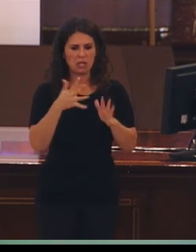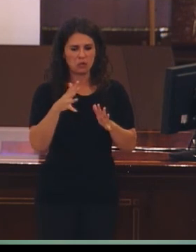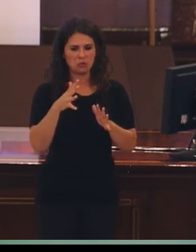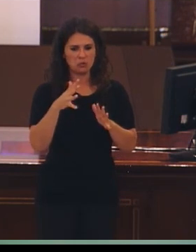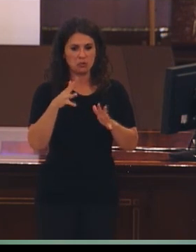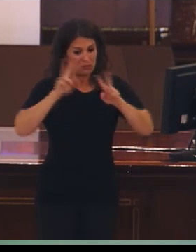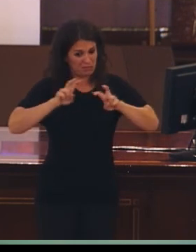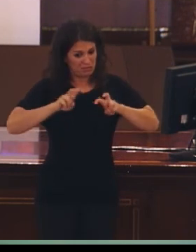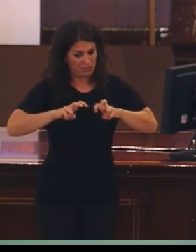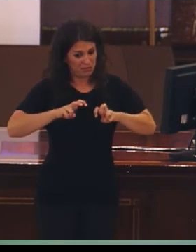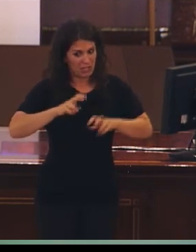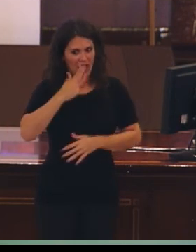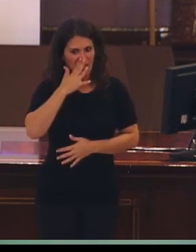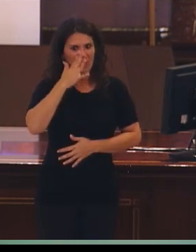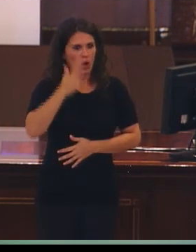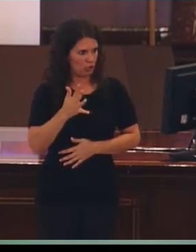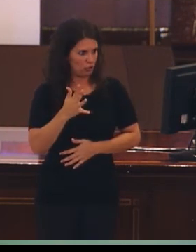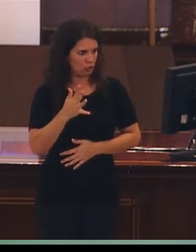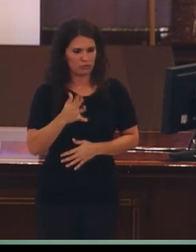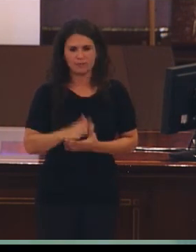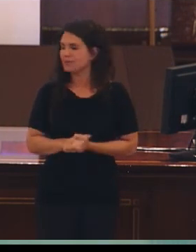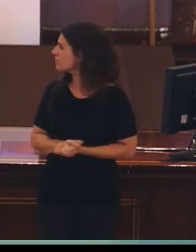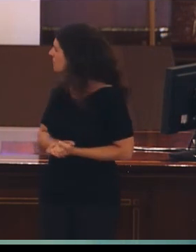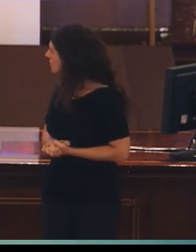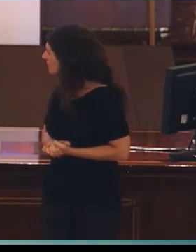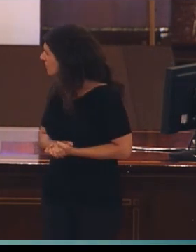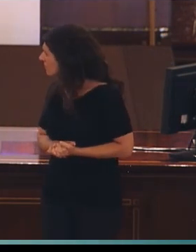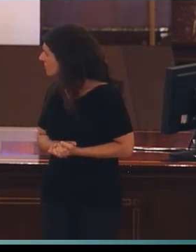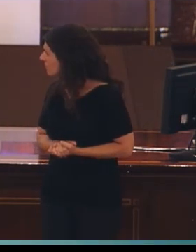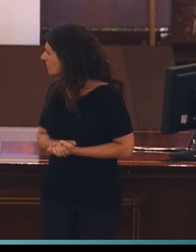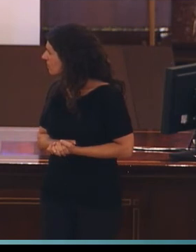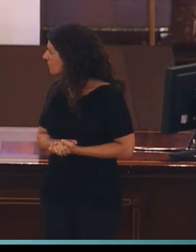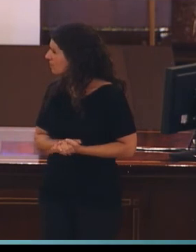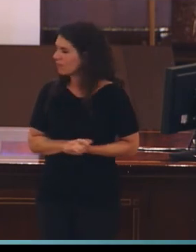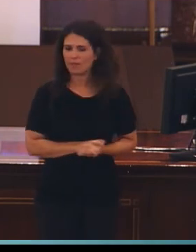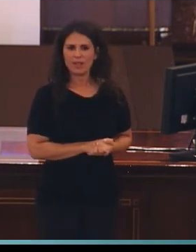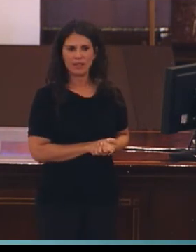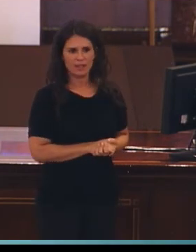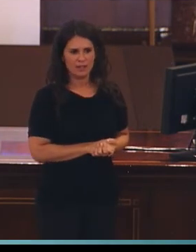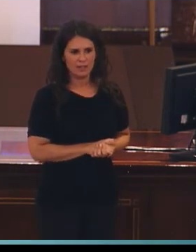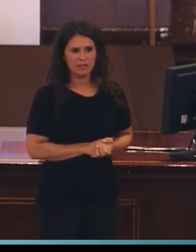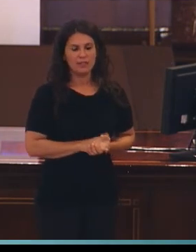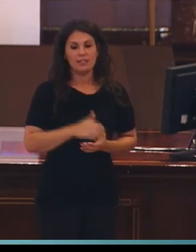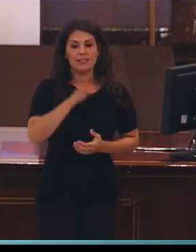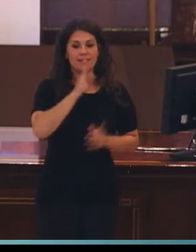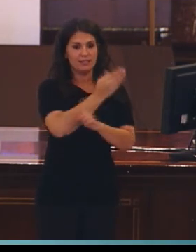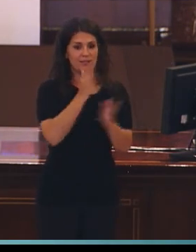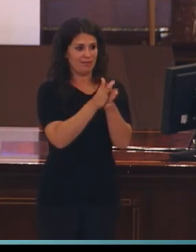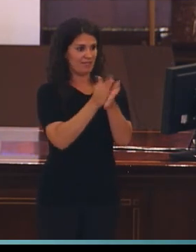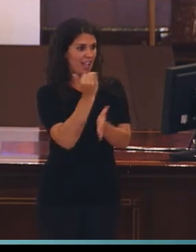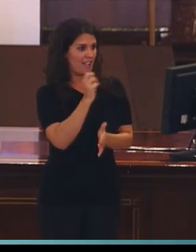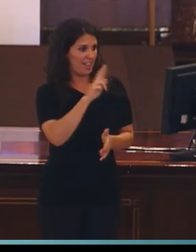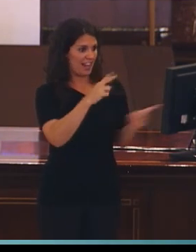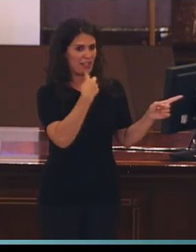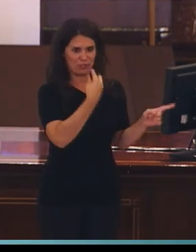aproximadamente, con motivos de mi tesis. Después, como bien ha resumido Javier, tuve que